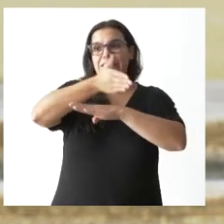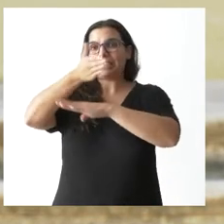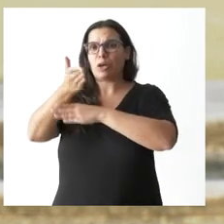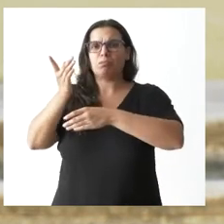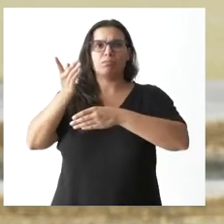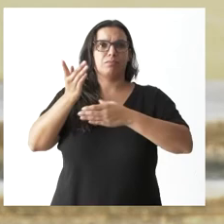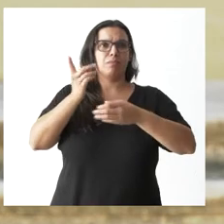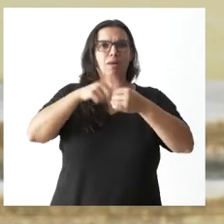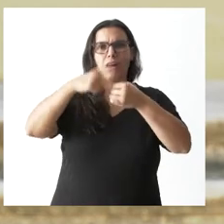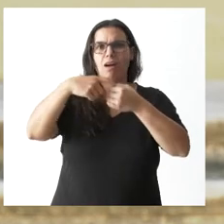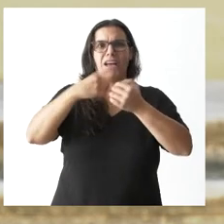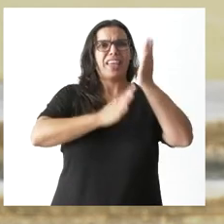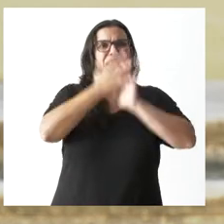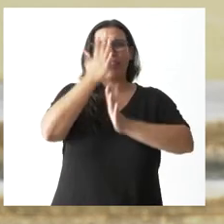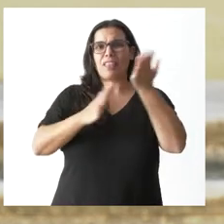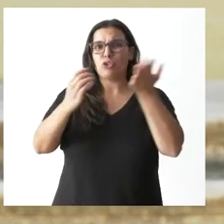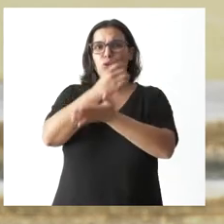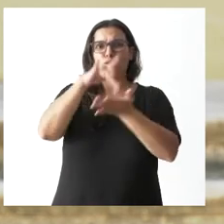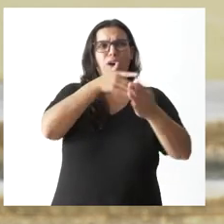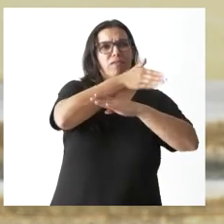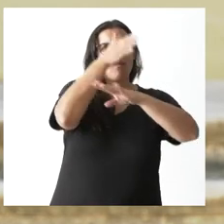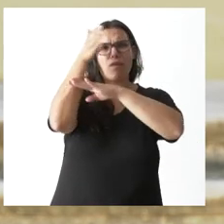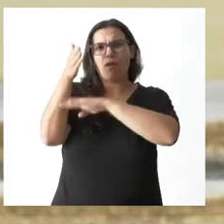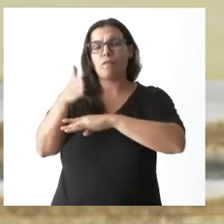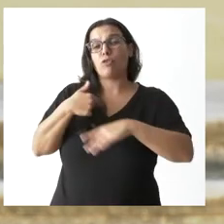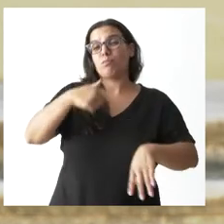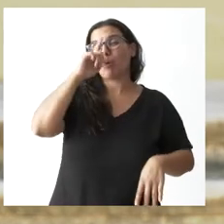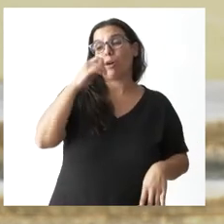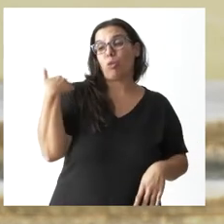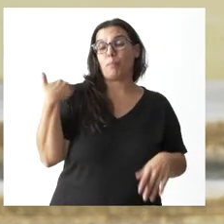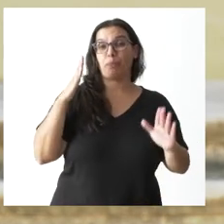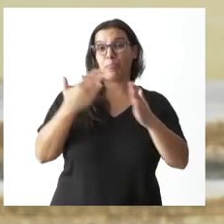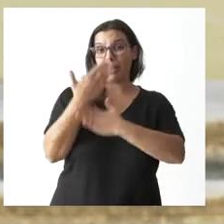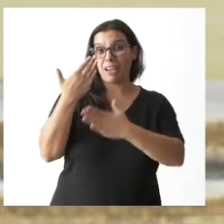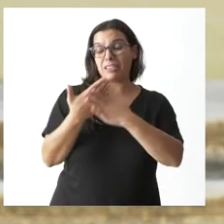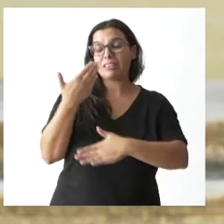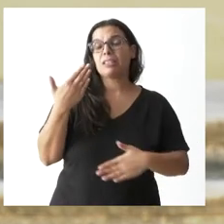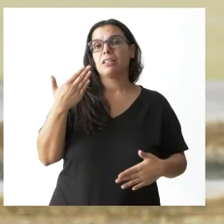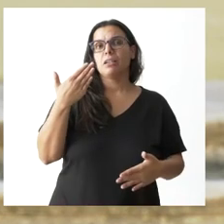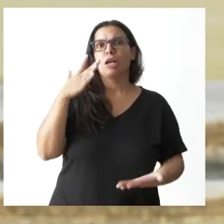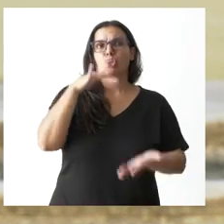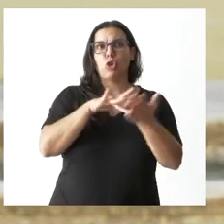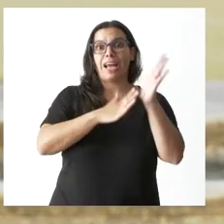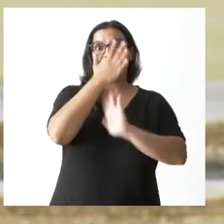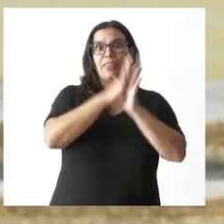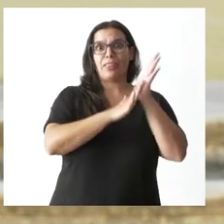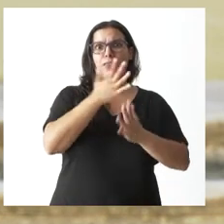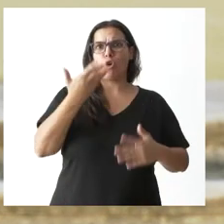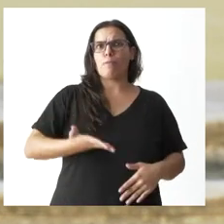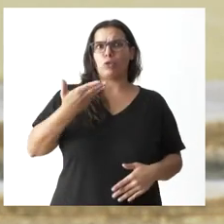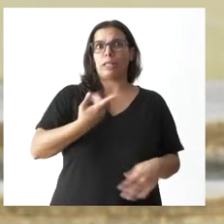incendios en todos los incendios en la comunidad recuerdo que en aquellos días había varios incendios importantes